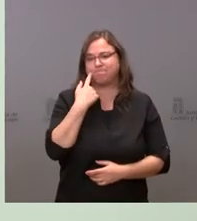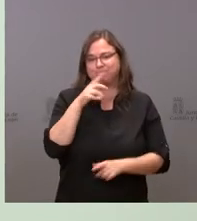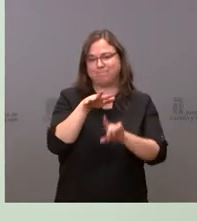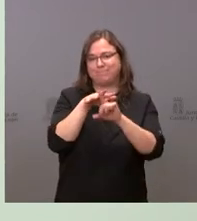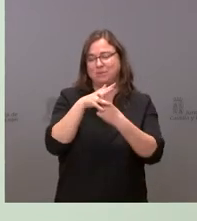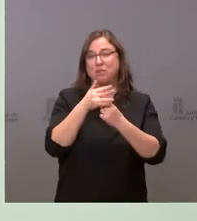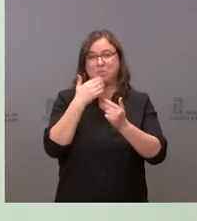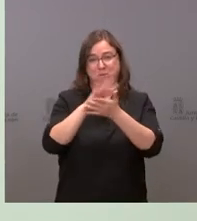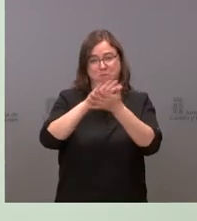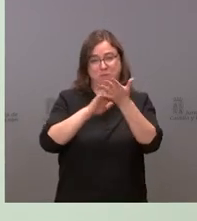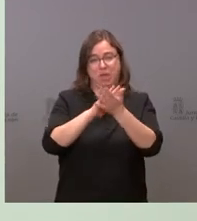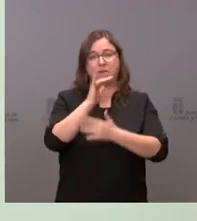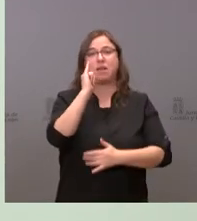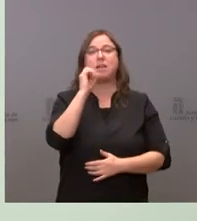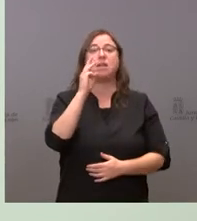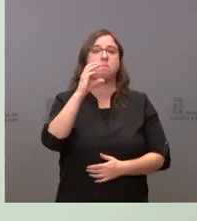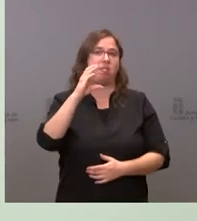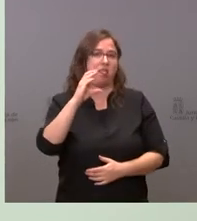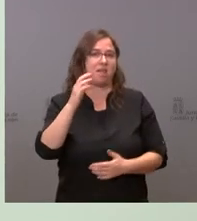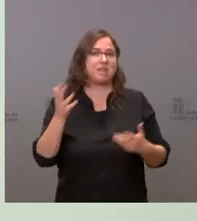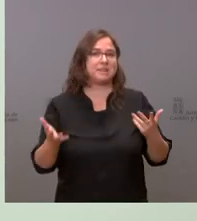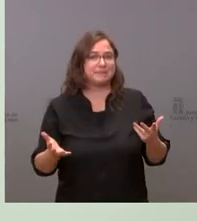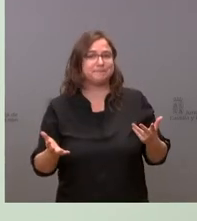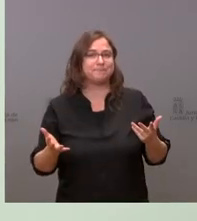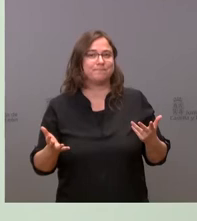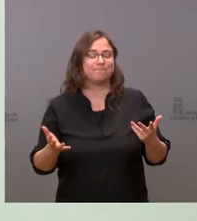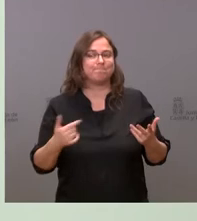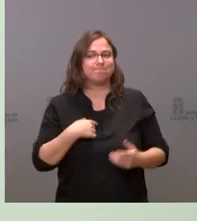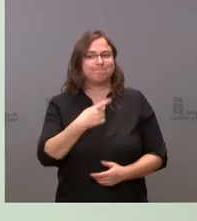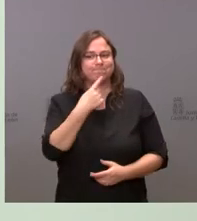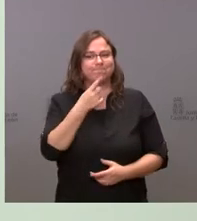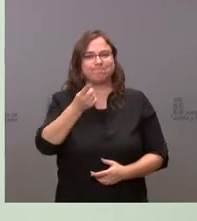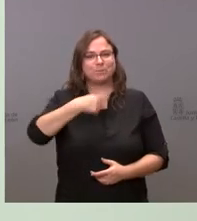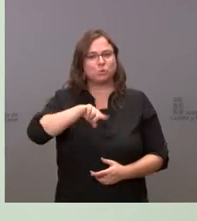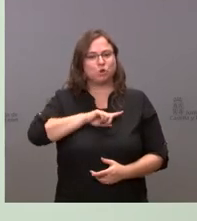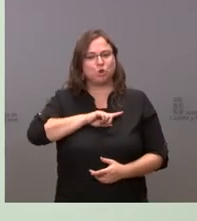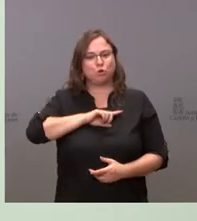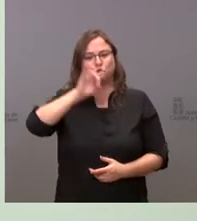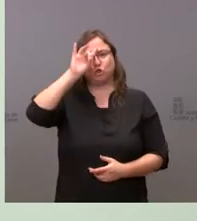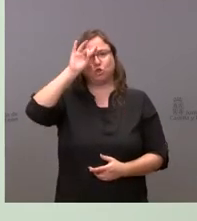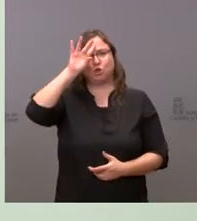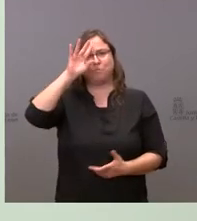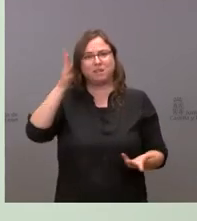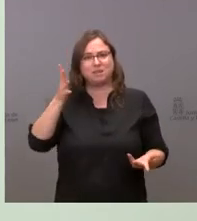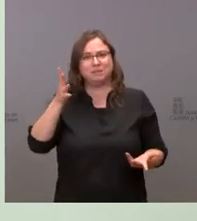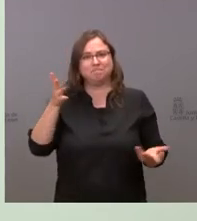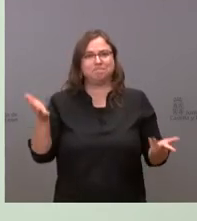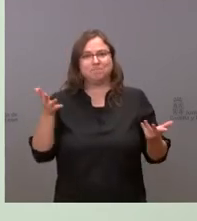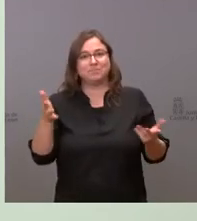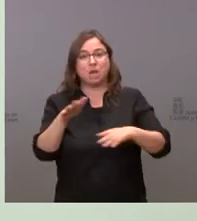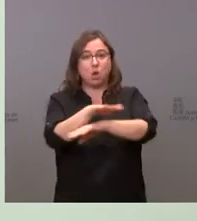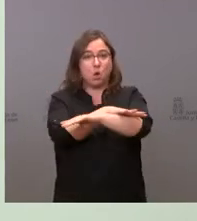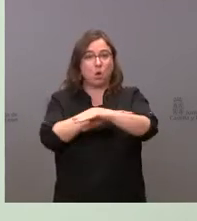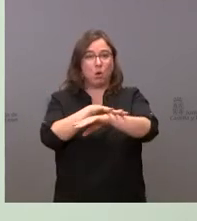IPC, tengo que decir que nos ha sorprendido a todos. El Gobierno tiene